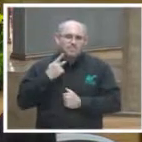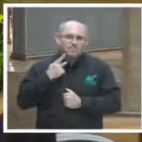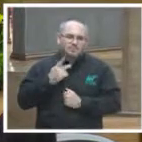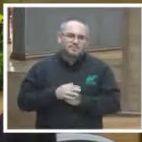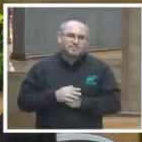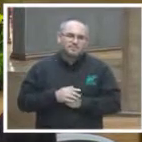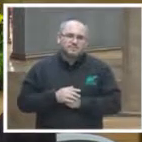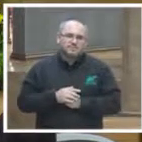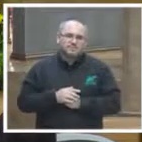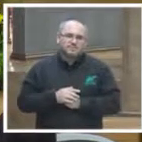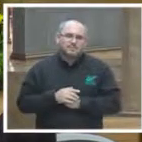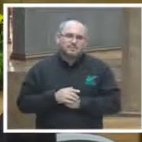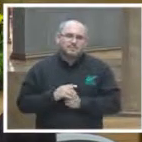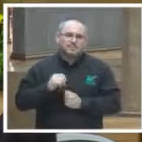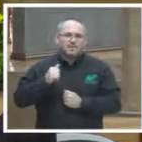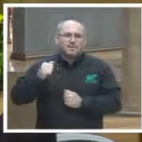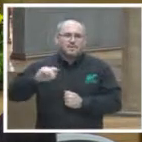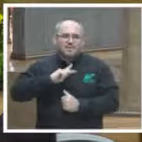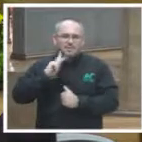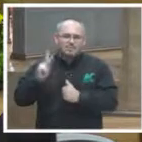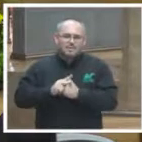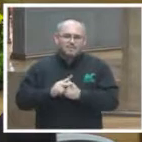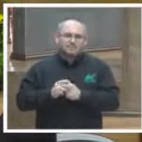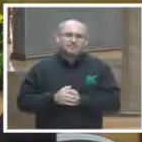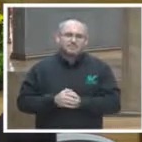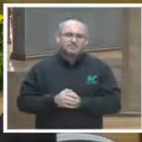de los países ahora